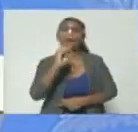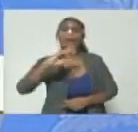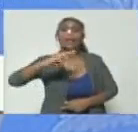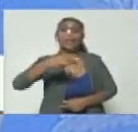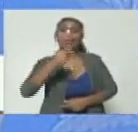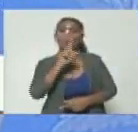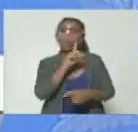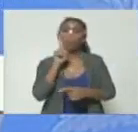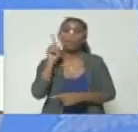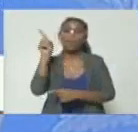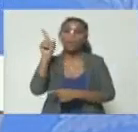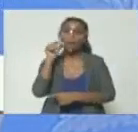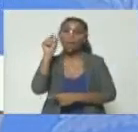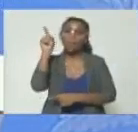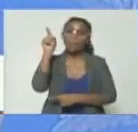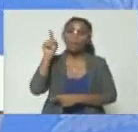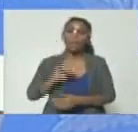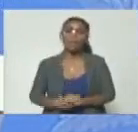Francisco Santos.